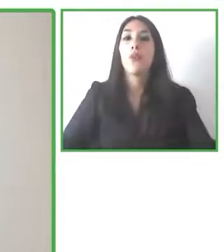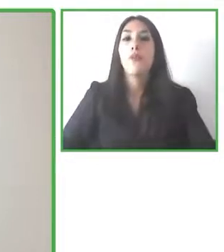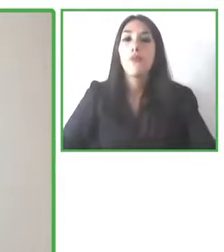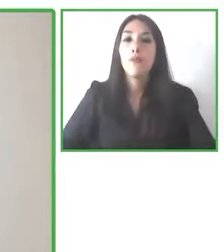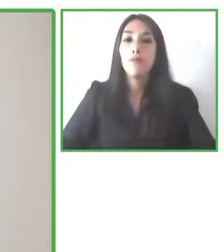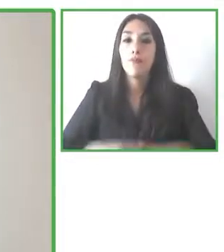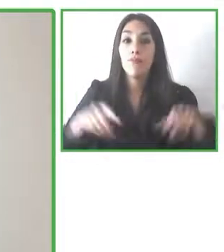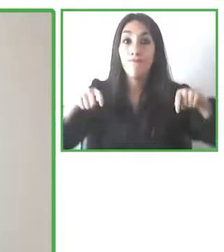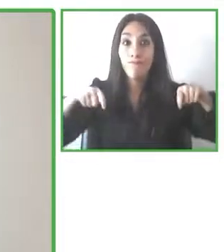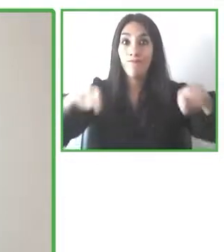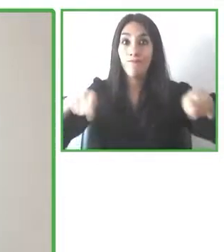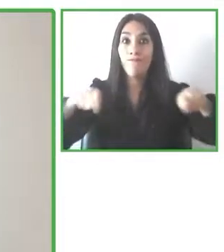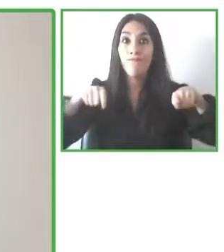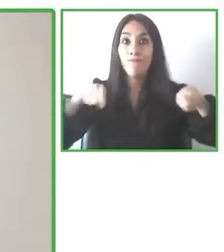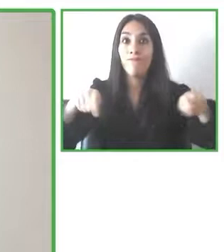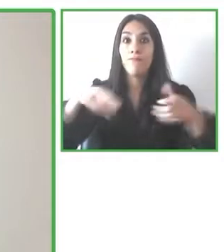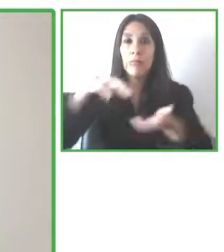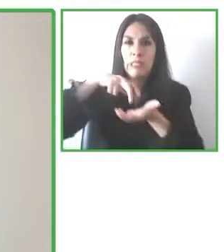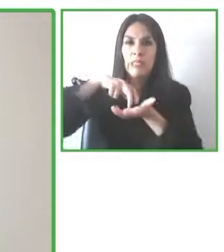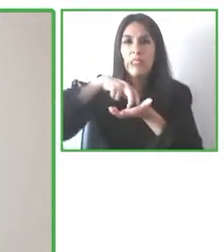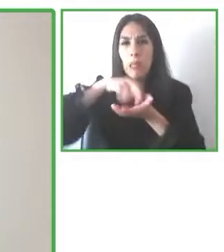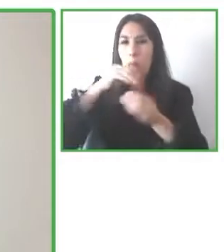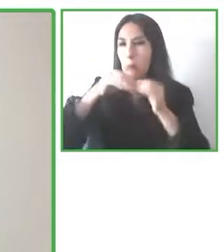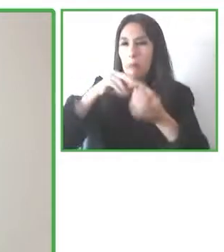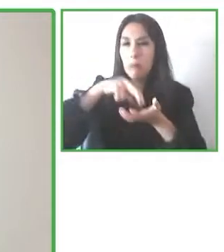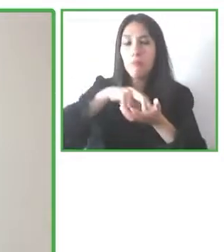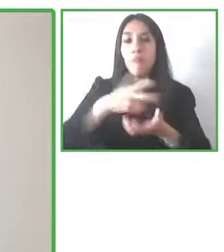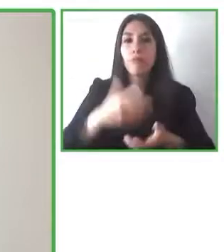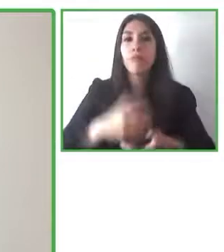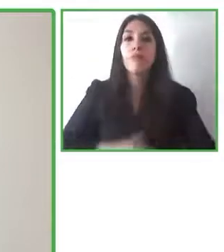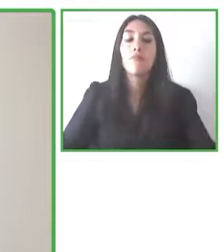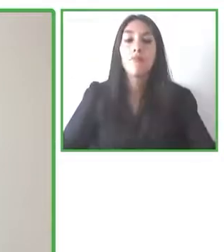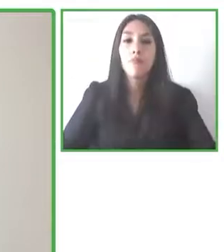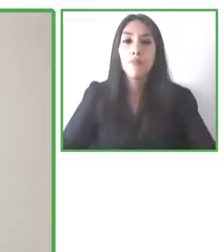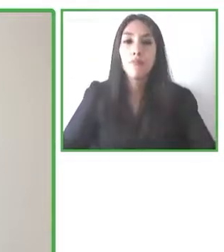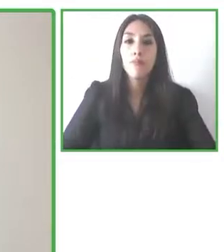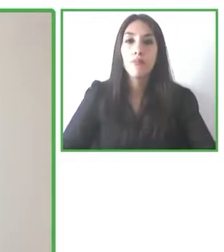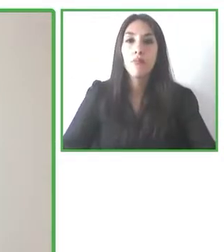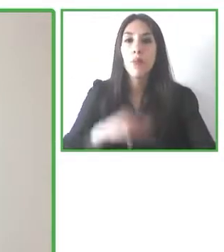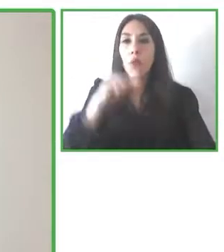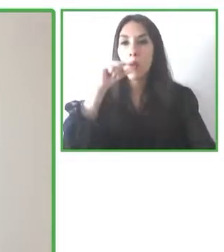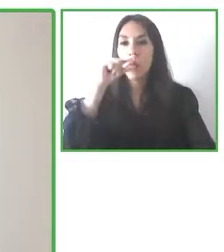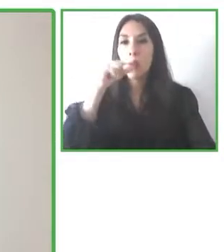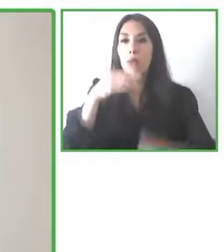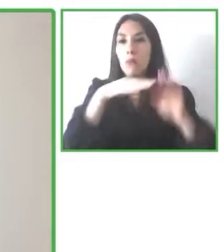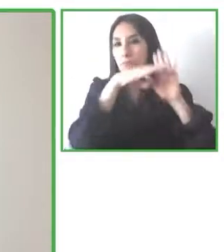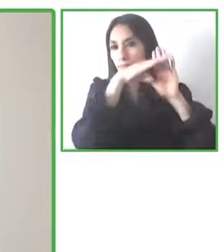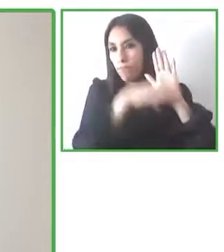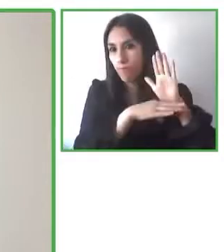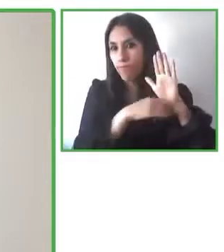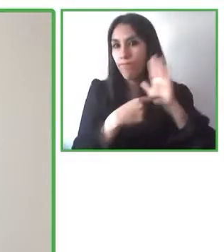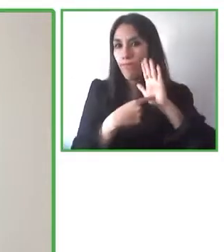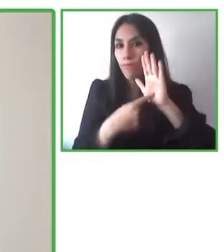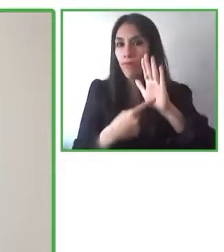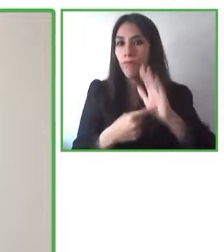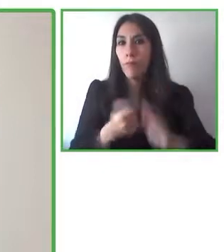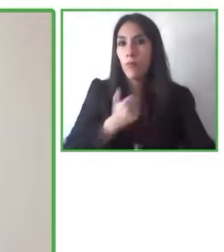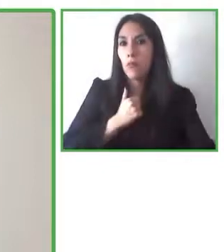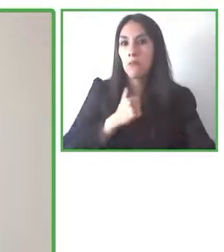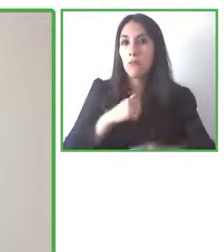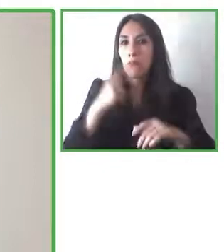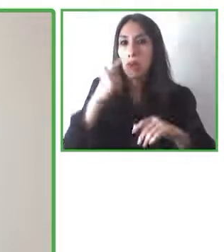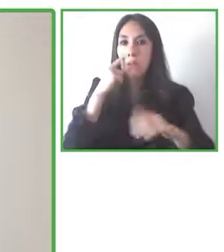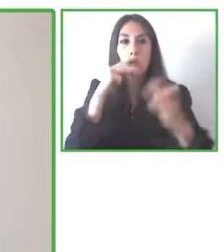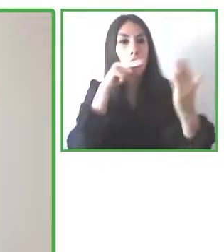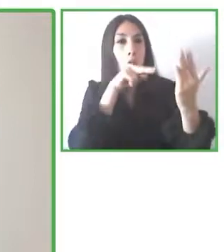introducir esto, Carlo, si me permites, muy rápidamente. Y es que me ha llamado la atención una cita de un piloto de rallies que